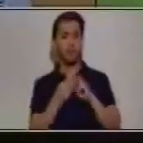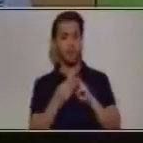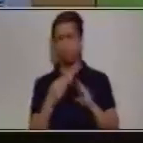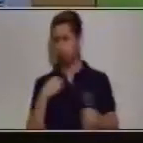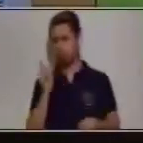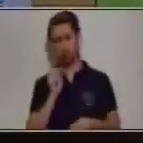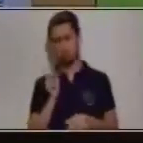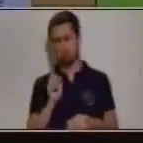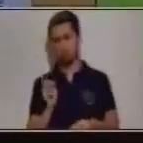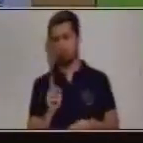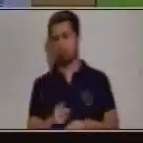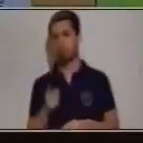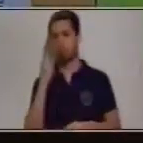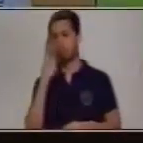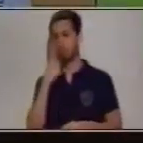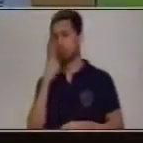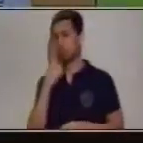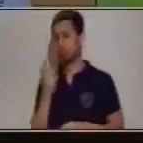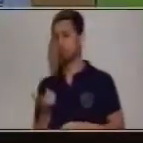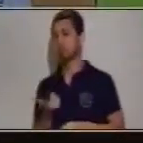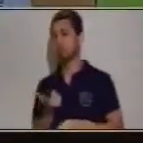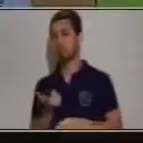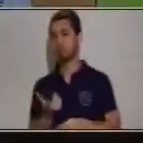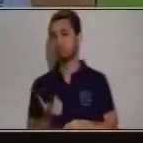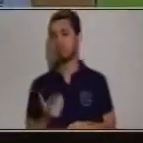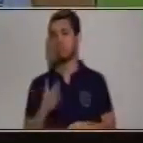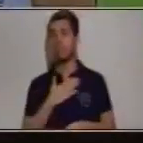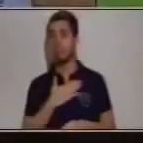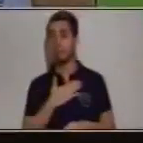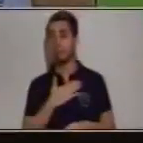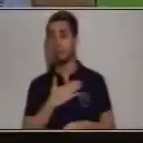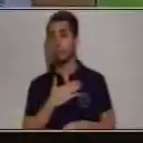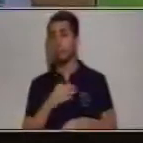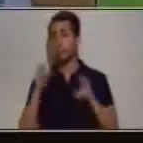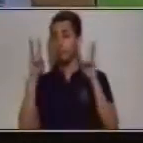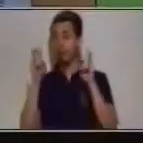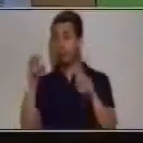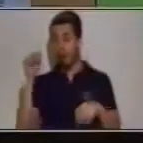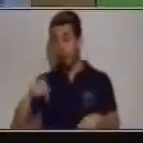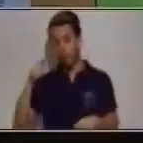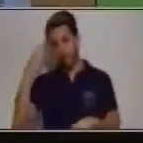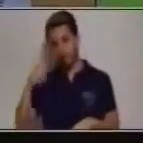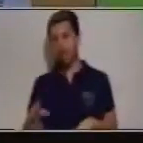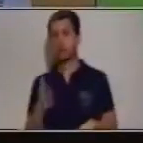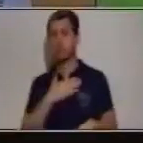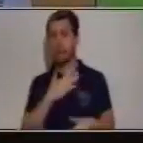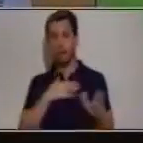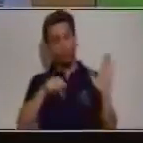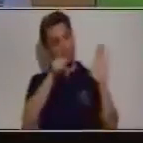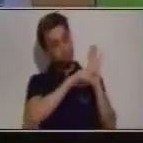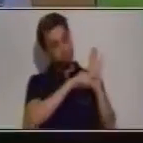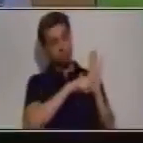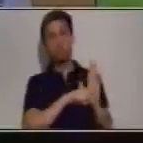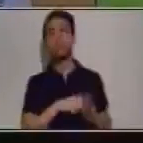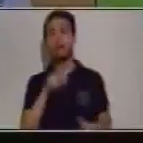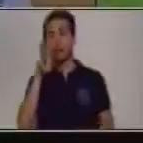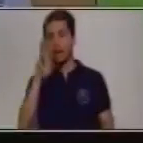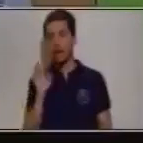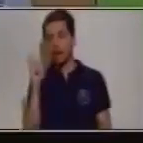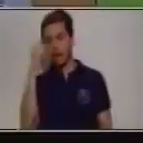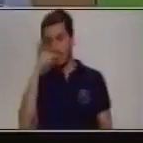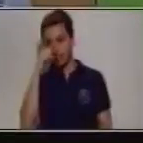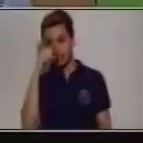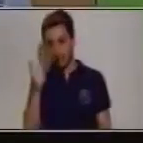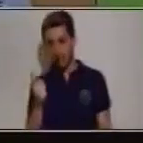Quiero que, por favor, como nuestro tema el día de hoy es la resta, quiero que, por favor, le prestemos atención a las